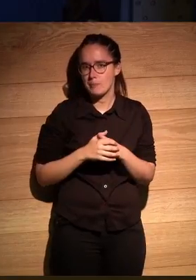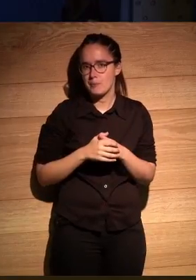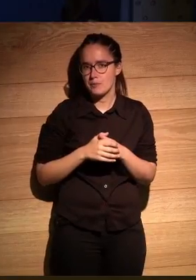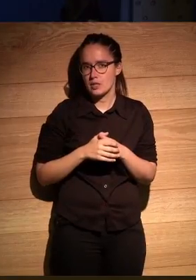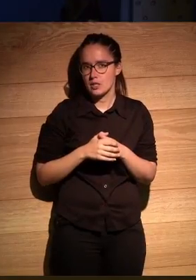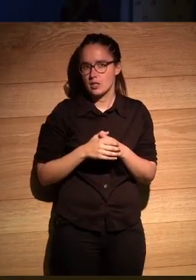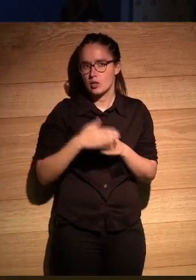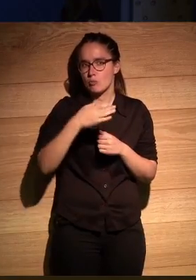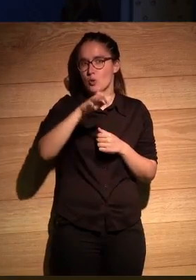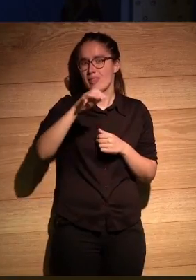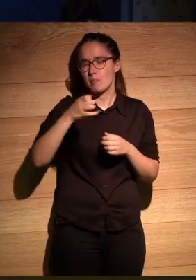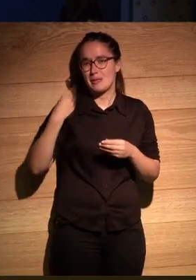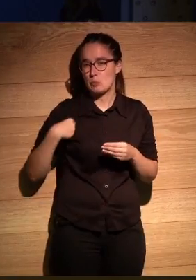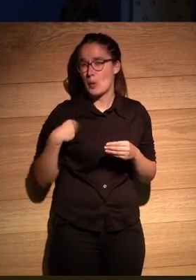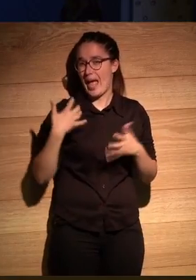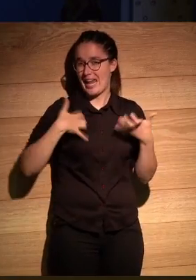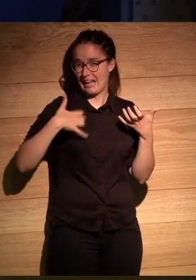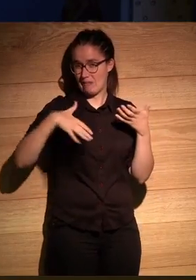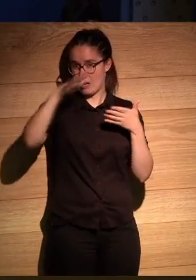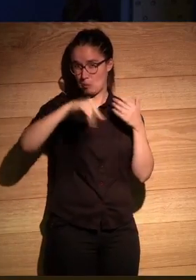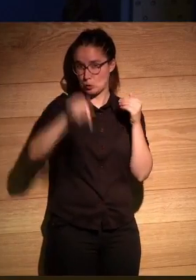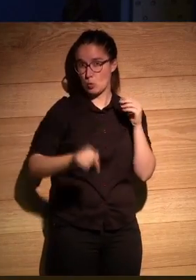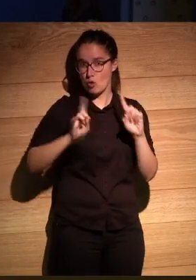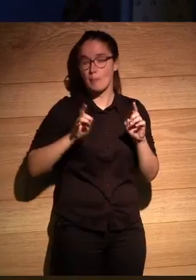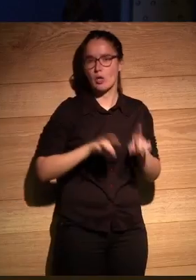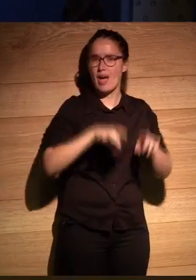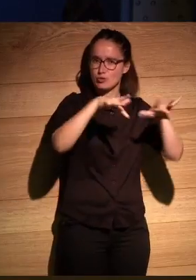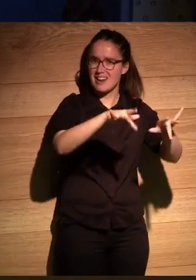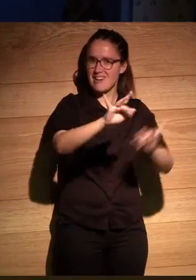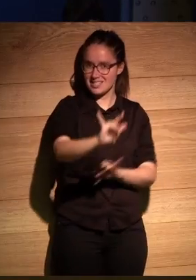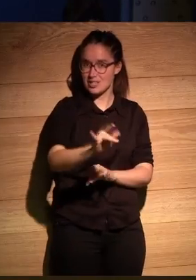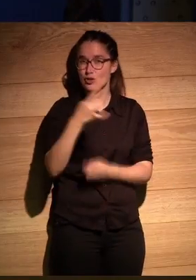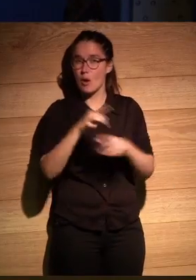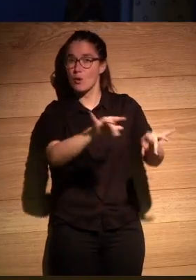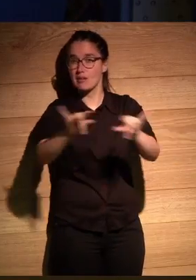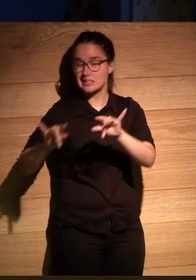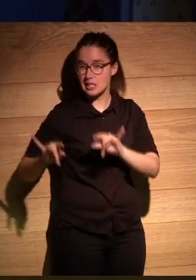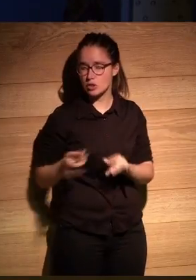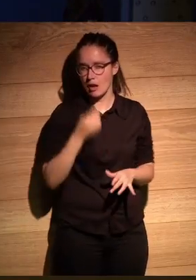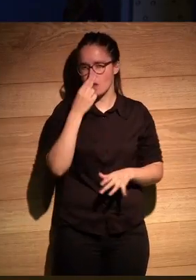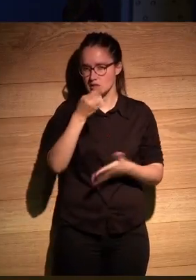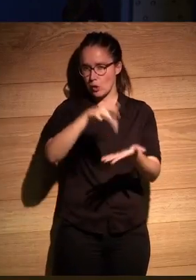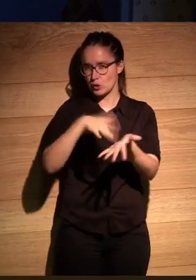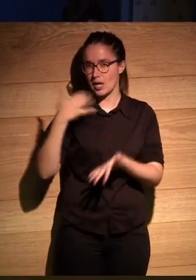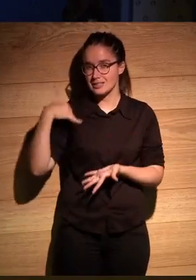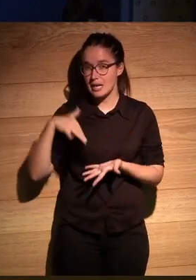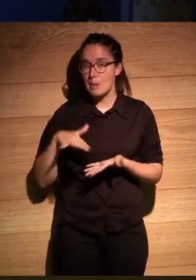el Bruce Chatwin de la Patagonia pero si el de Australia son territorios que ellos han visitado